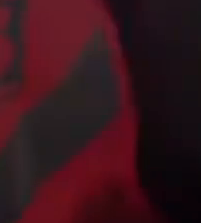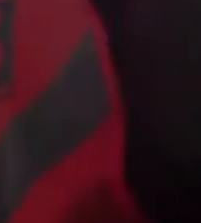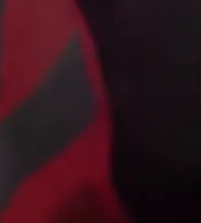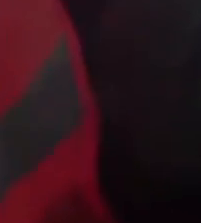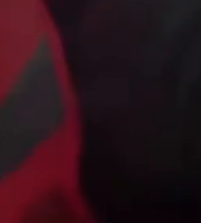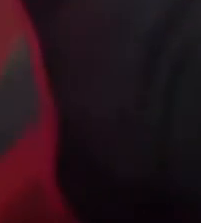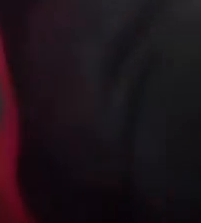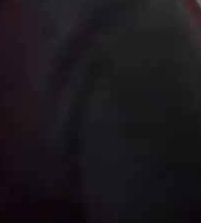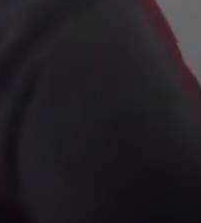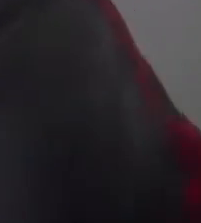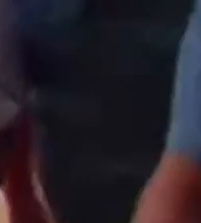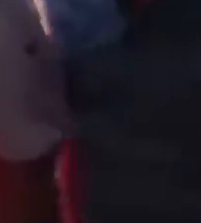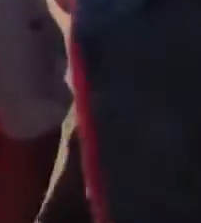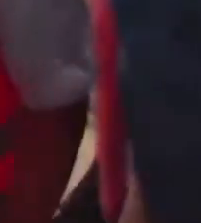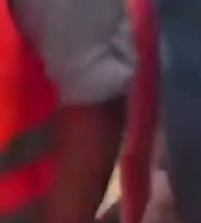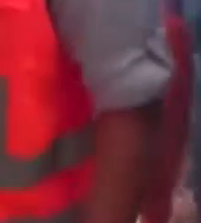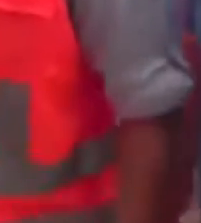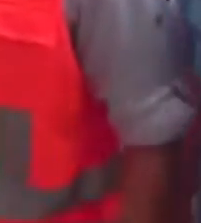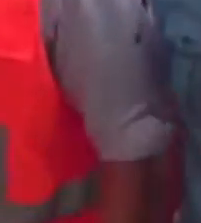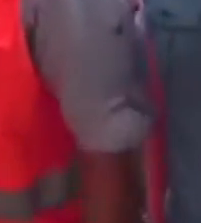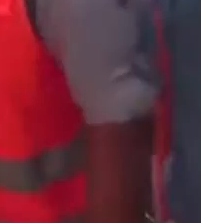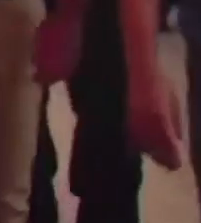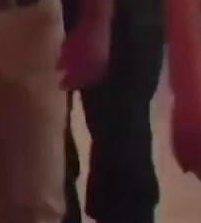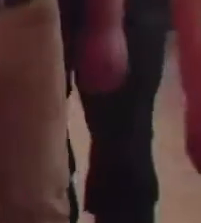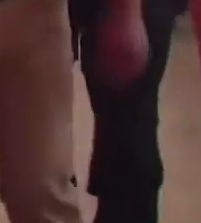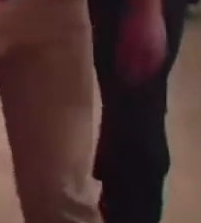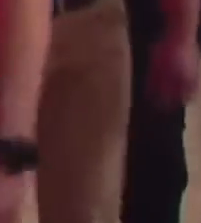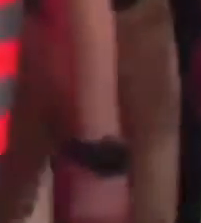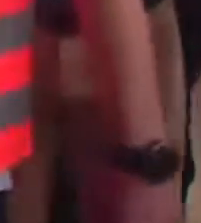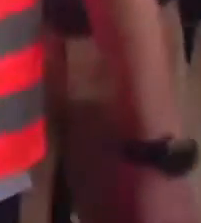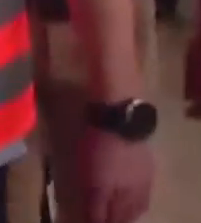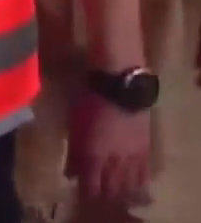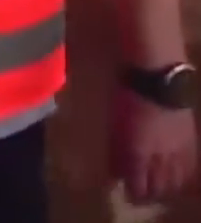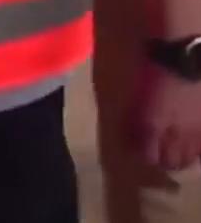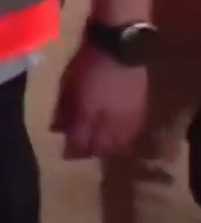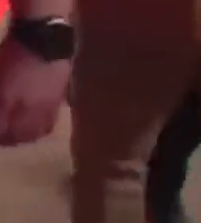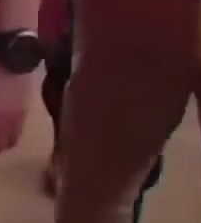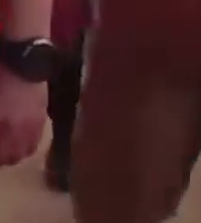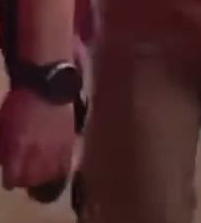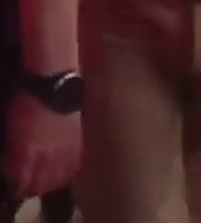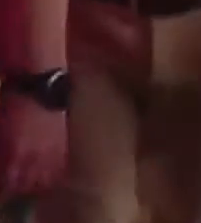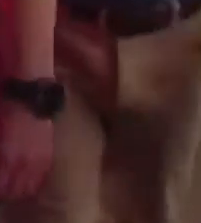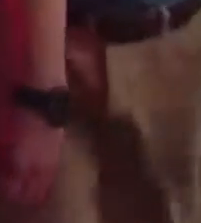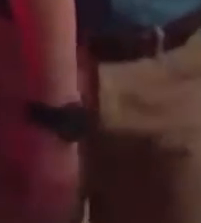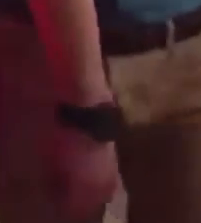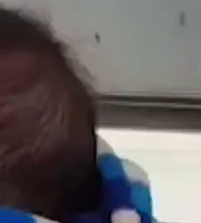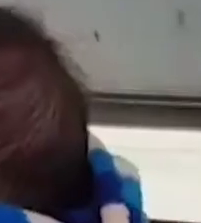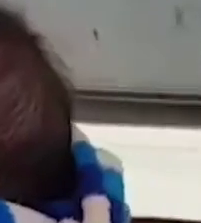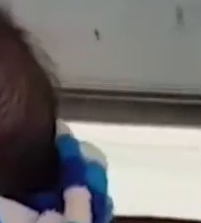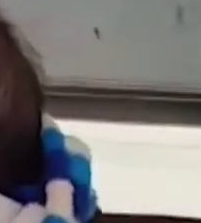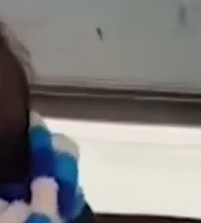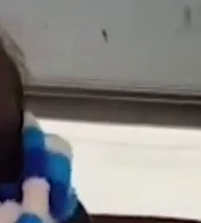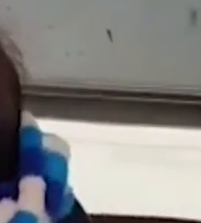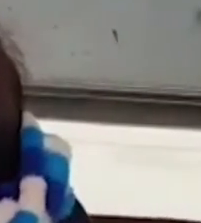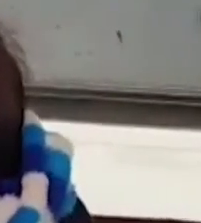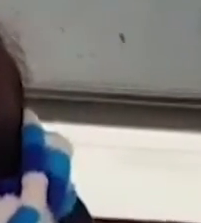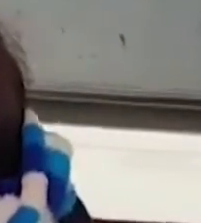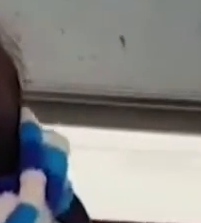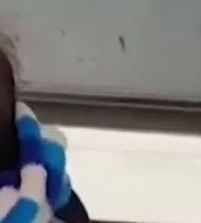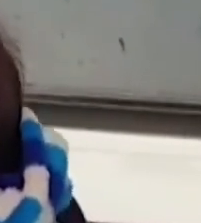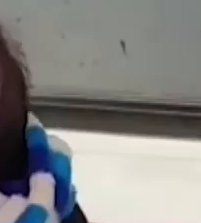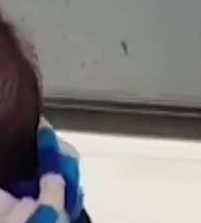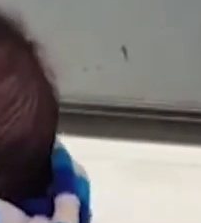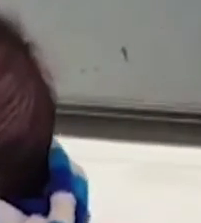resaltarlas y ha sido un gobierno que ha hecho muchas obras. Ahorita vengo de cobrar el bono y me siento muy alegre por